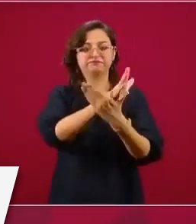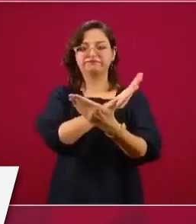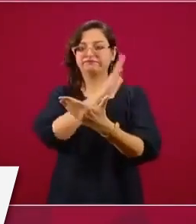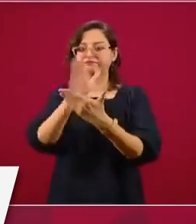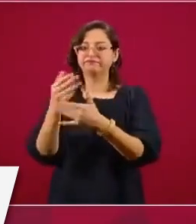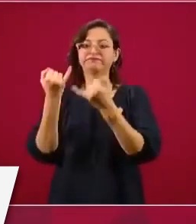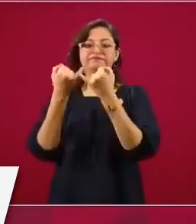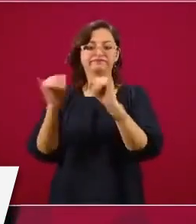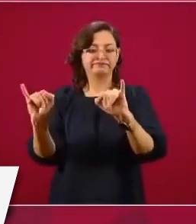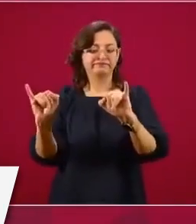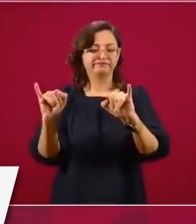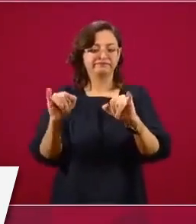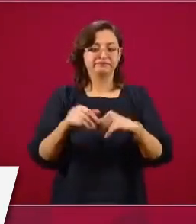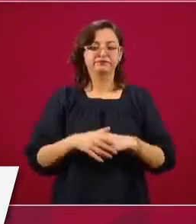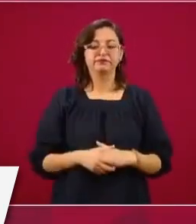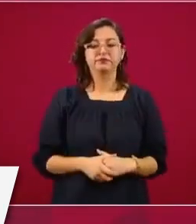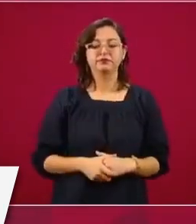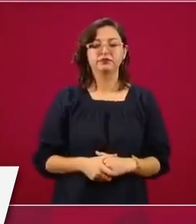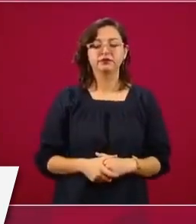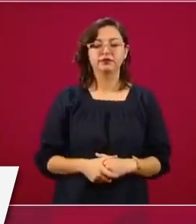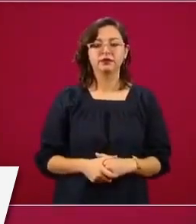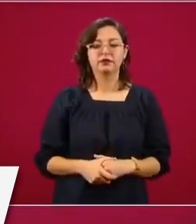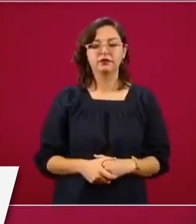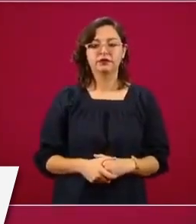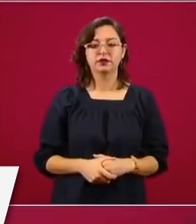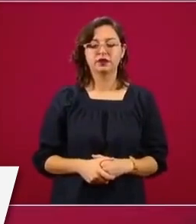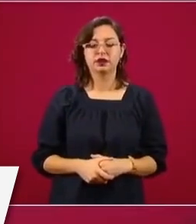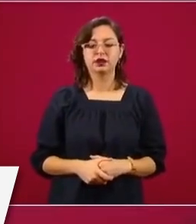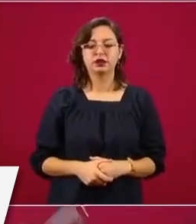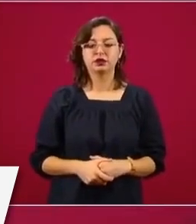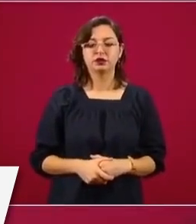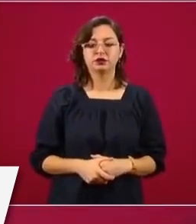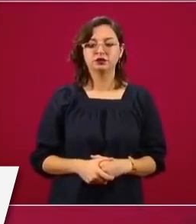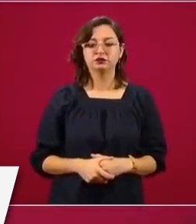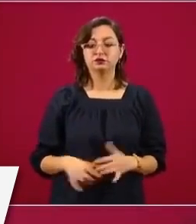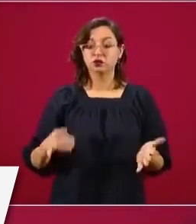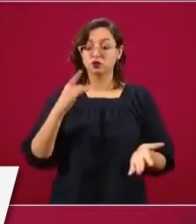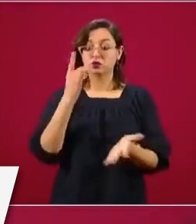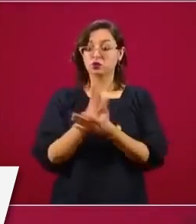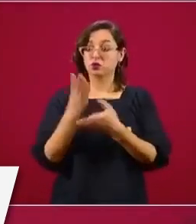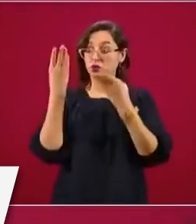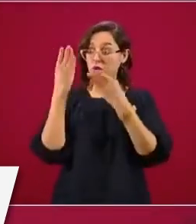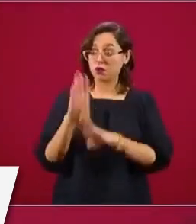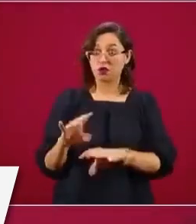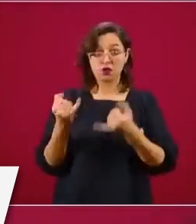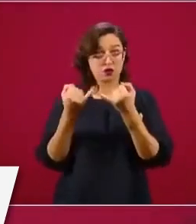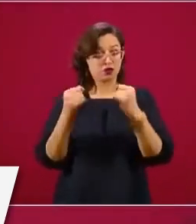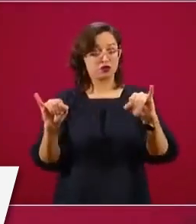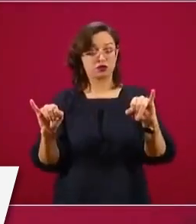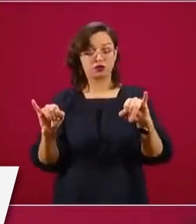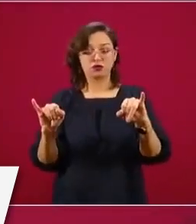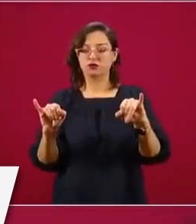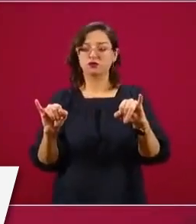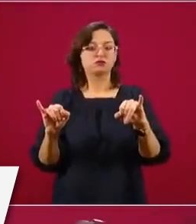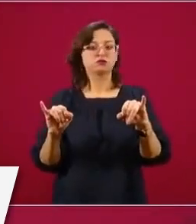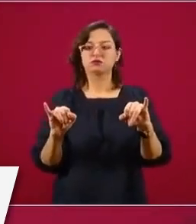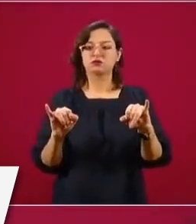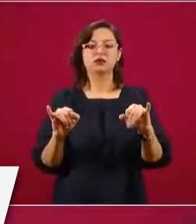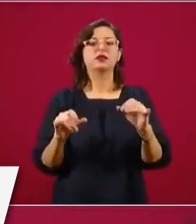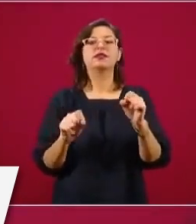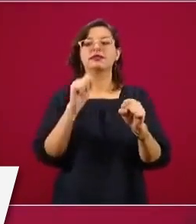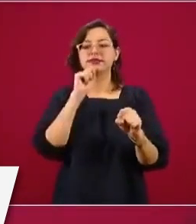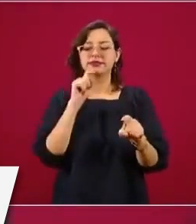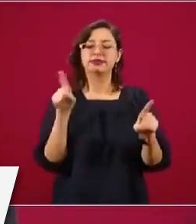significa no sólo la sucursal, sino son los